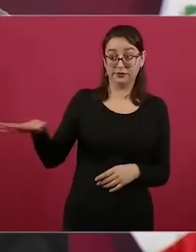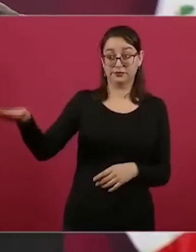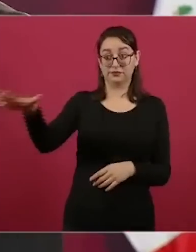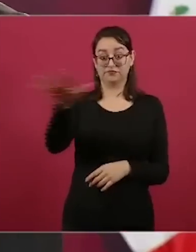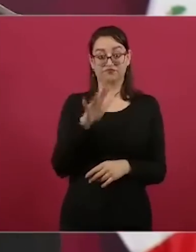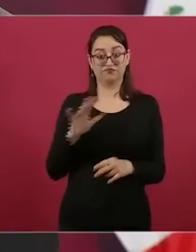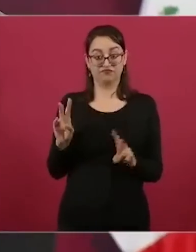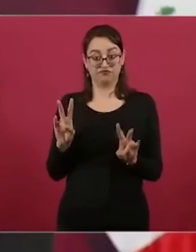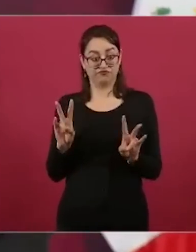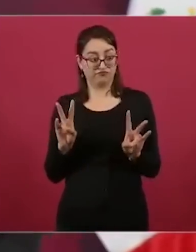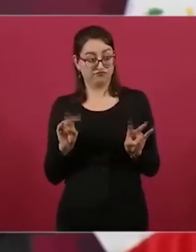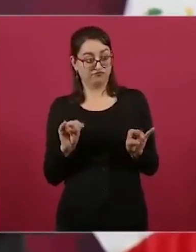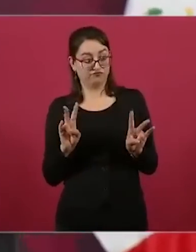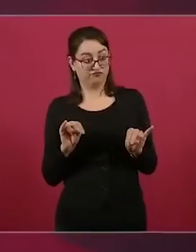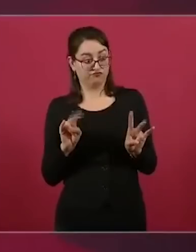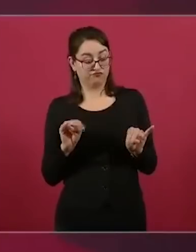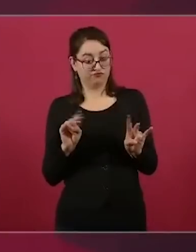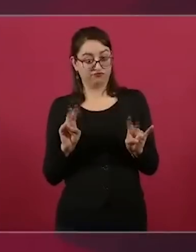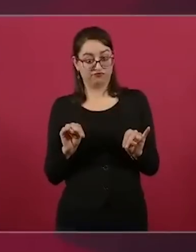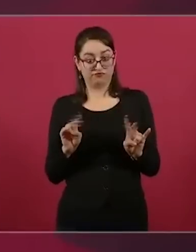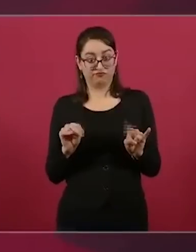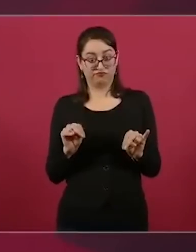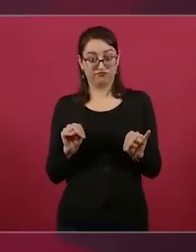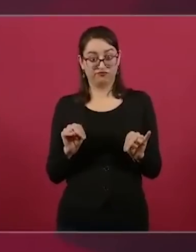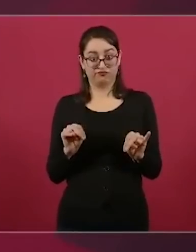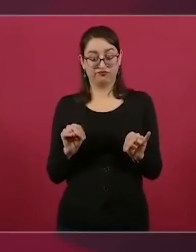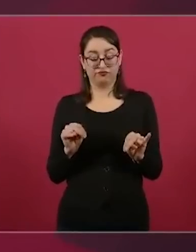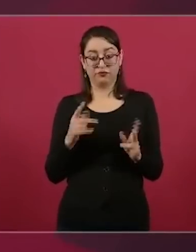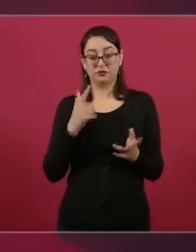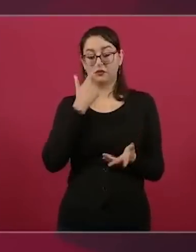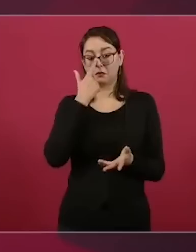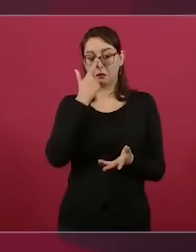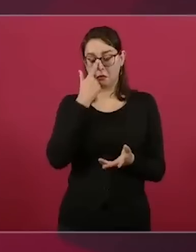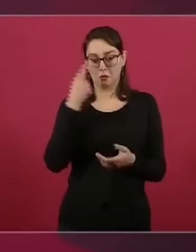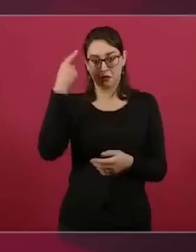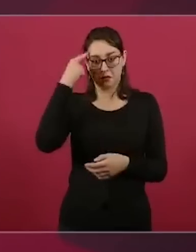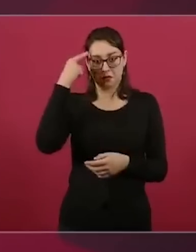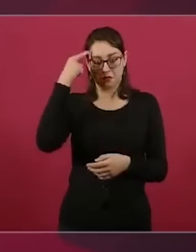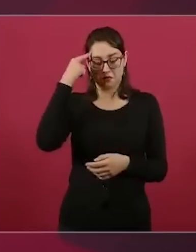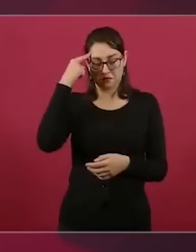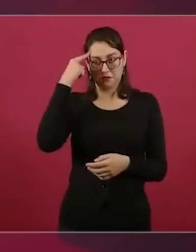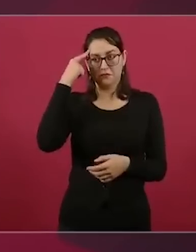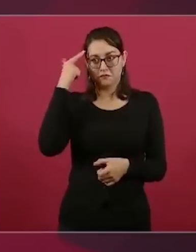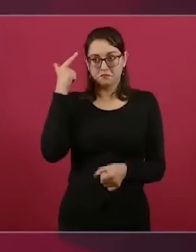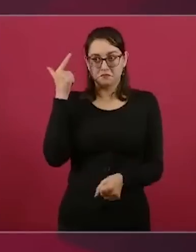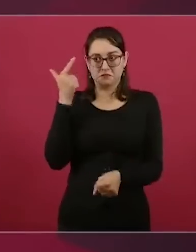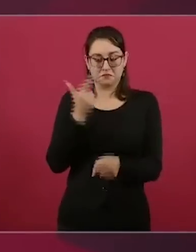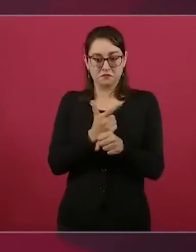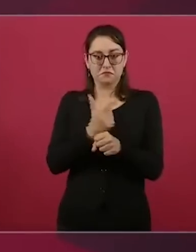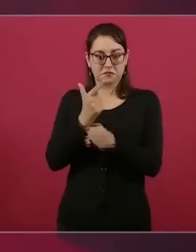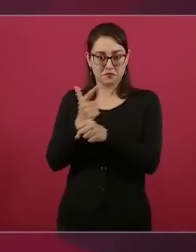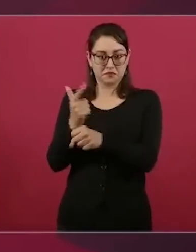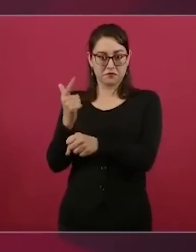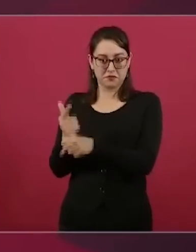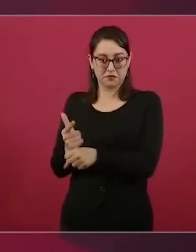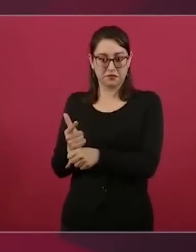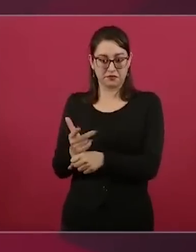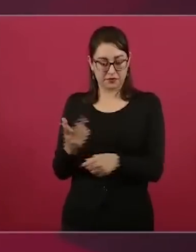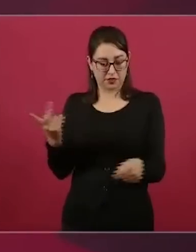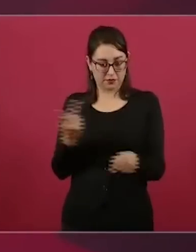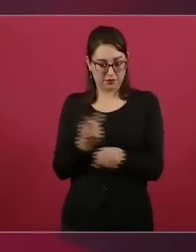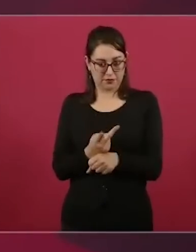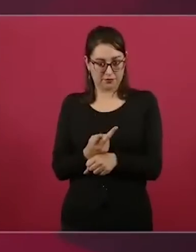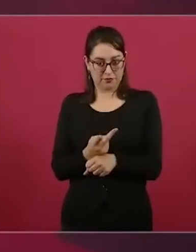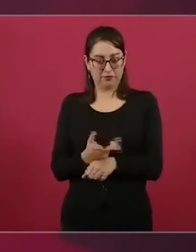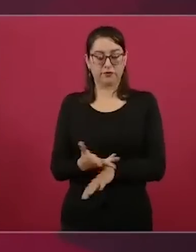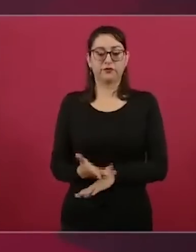se burlaban de mí, pero no ahora, hace 10 años que se burlaban